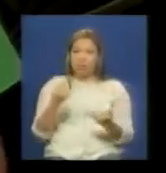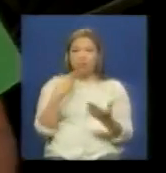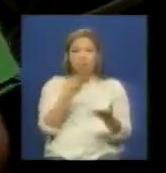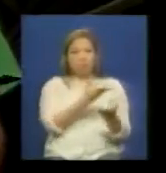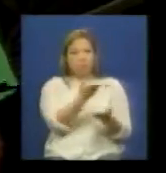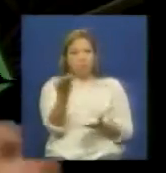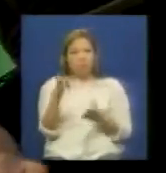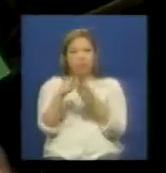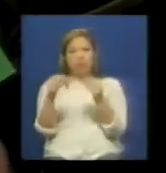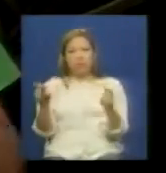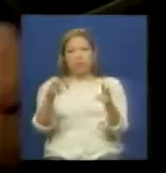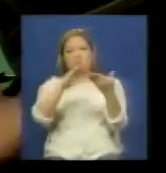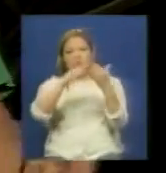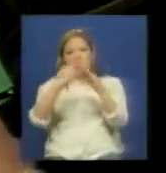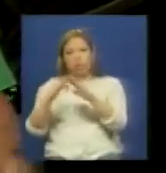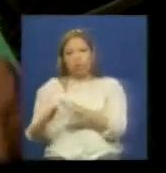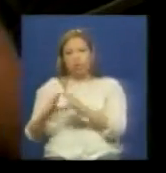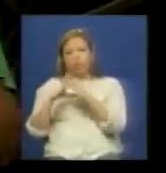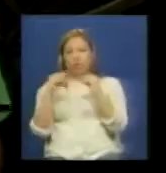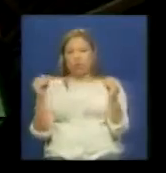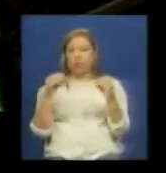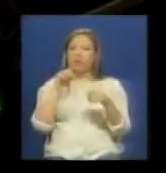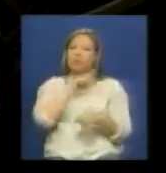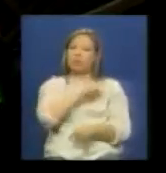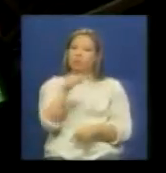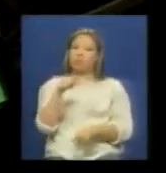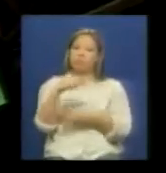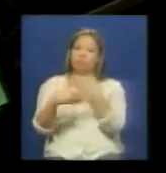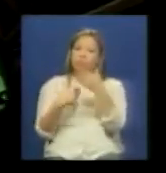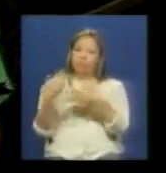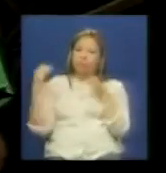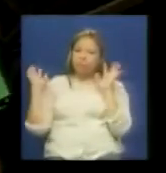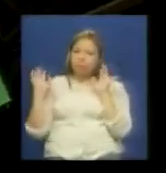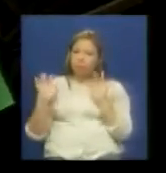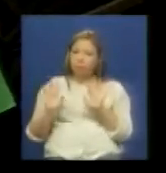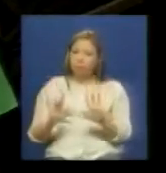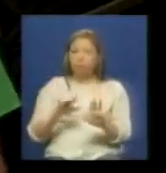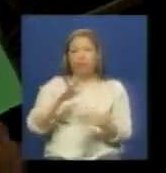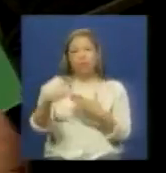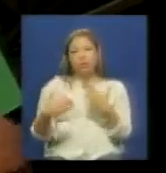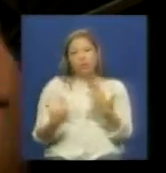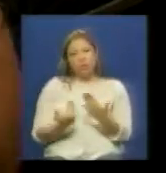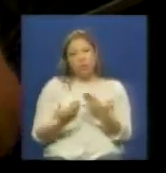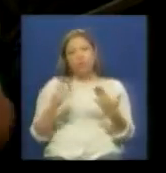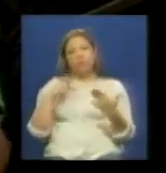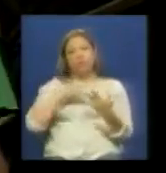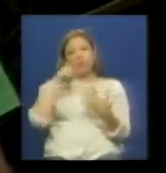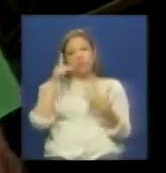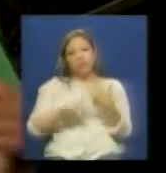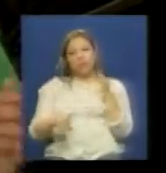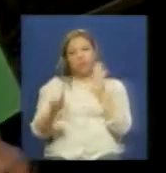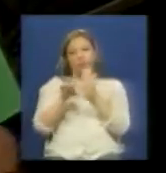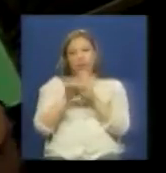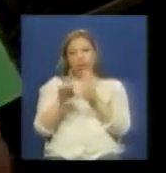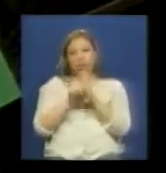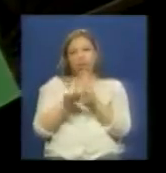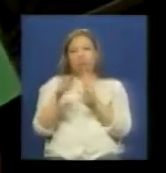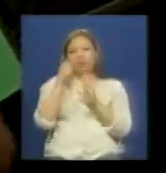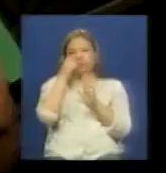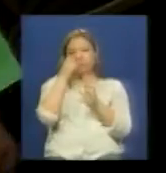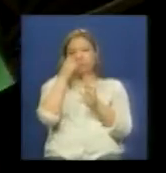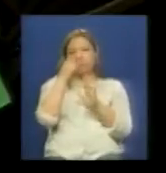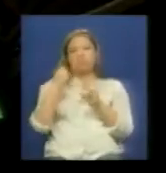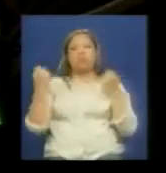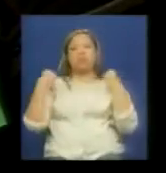disponibles de nuevo para las comunidades para ustedes y en toda esa movilización de calle que seguramente saldrá para poder proponer leyes para poder digamos